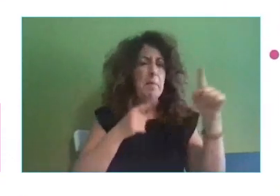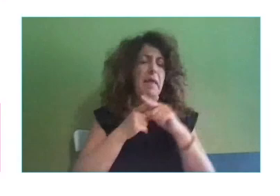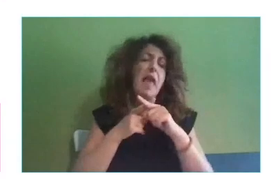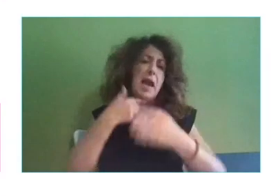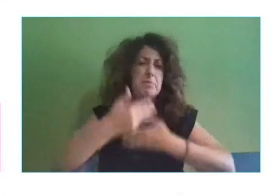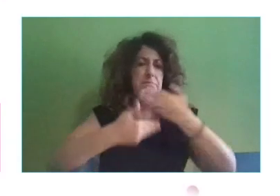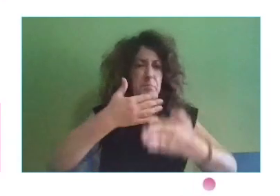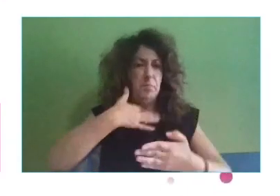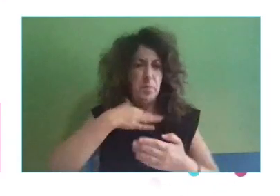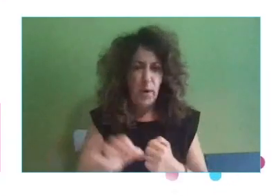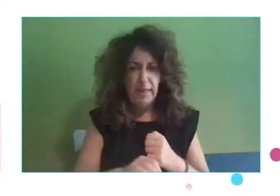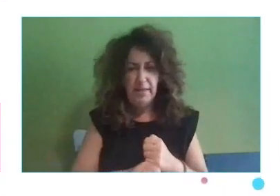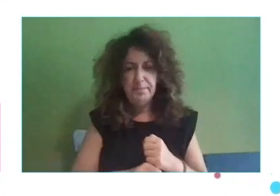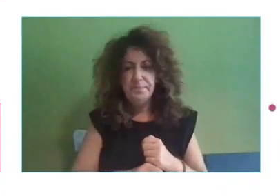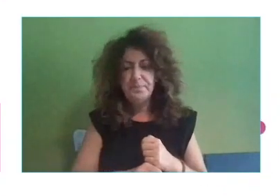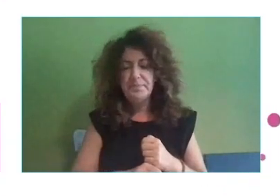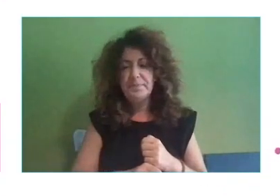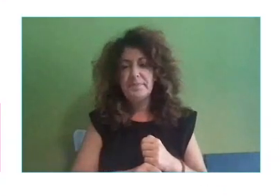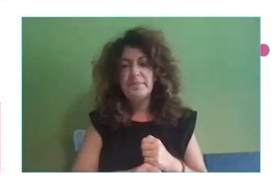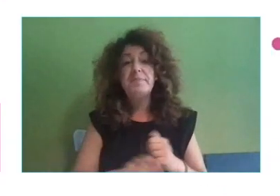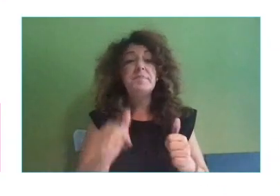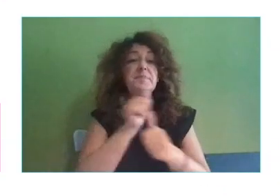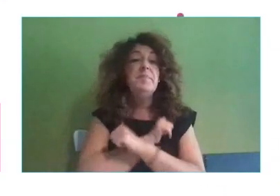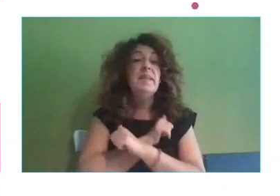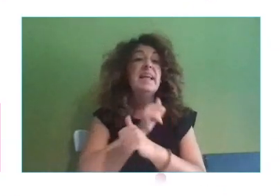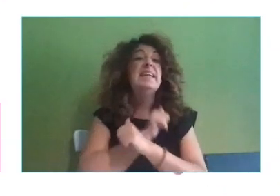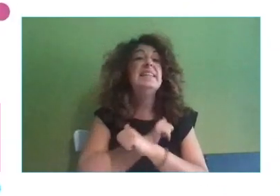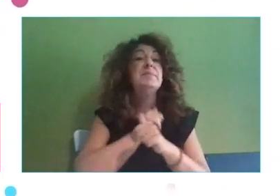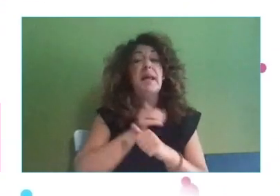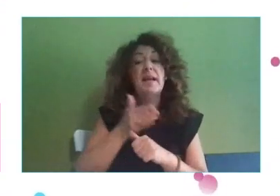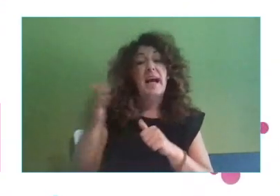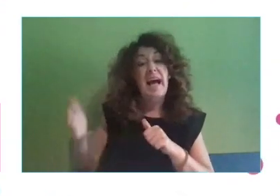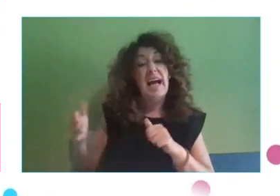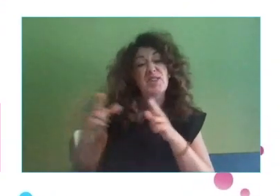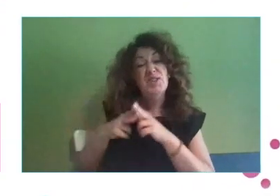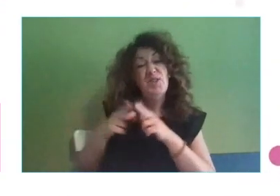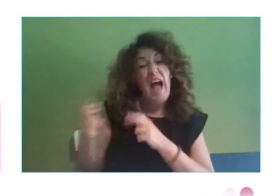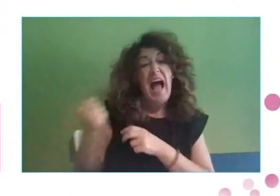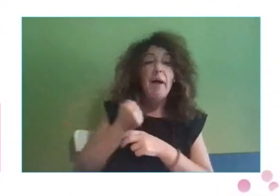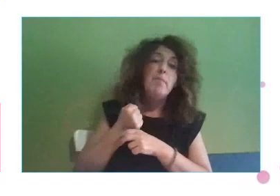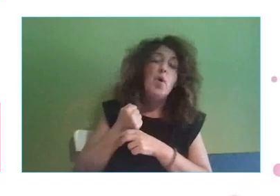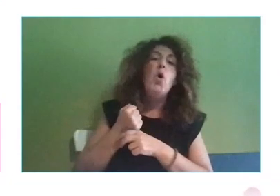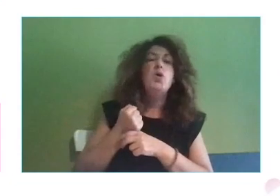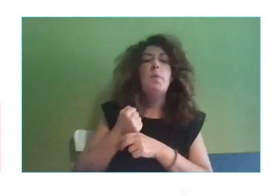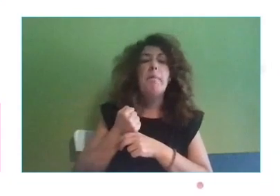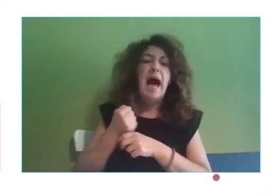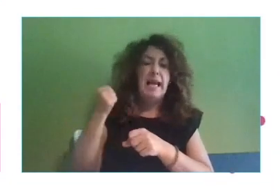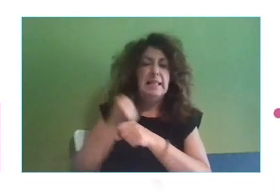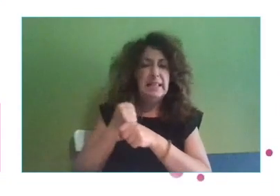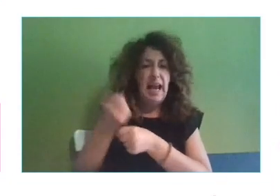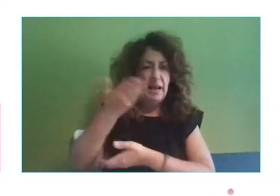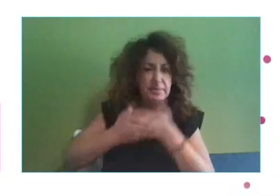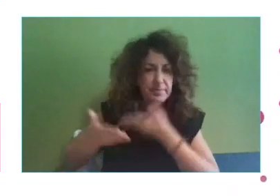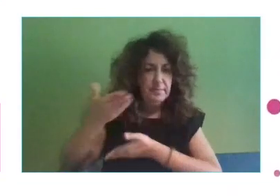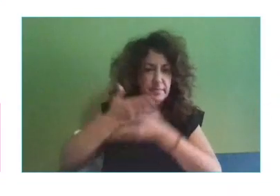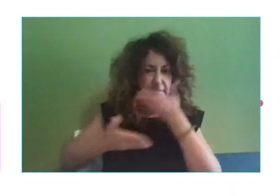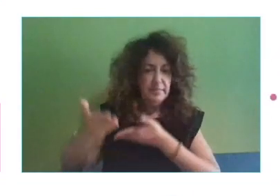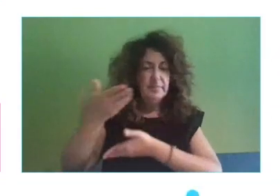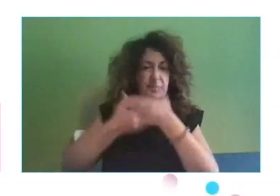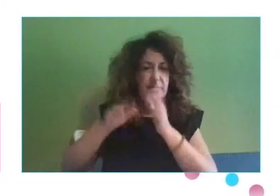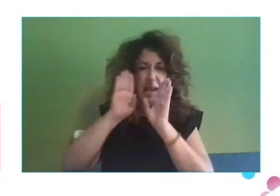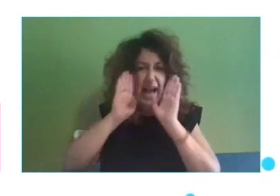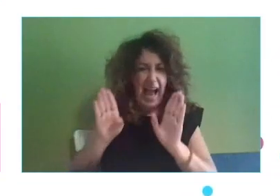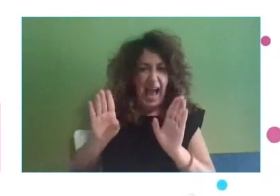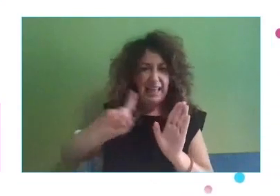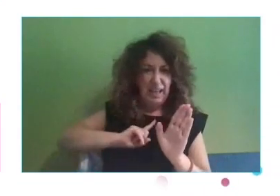lo que está esperando con ese socio es que le dé soporte continuo y que estén trabajando permanentemente con ellos y que no les dejen solo.